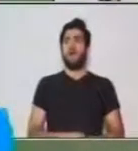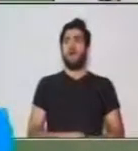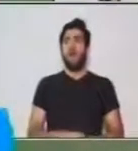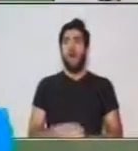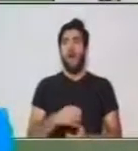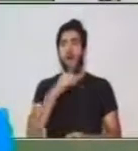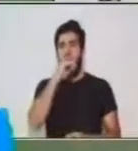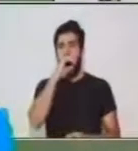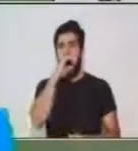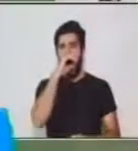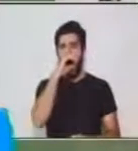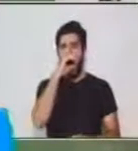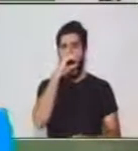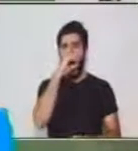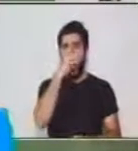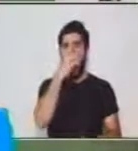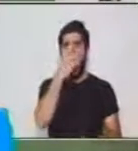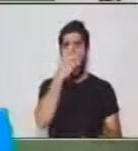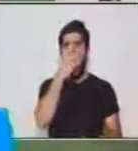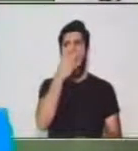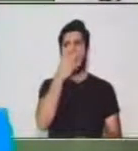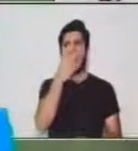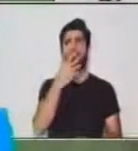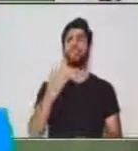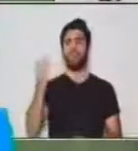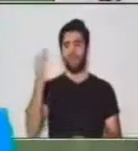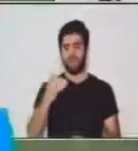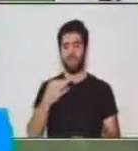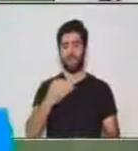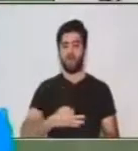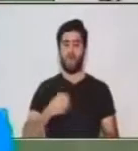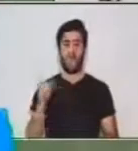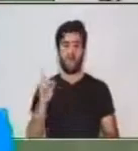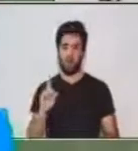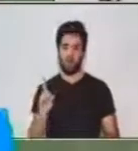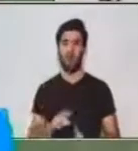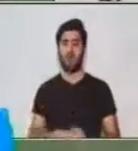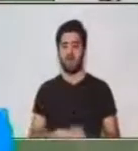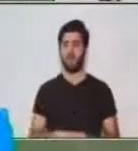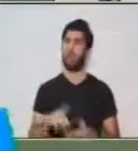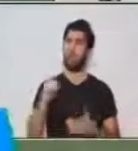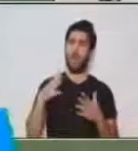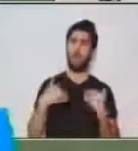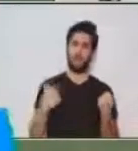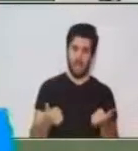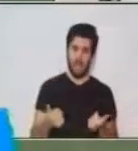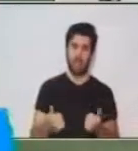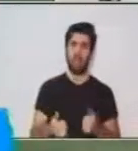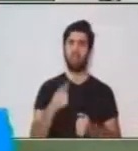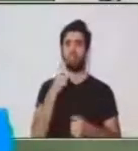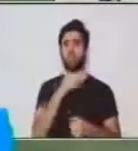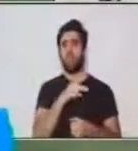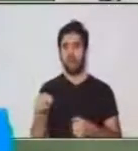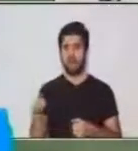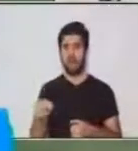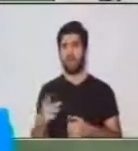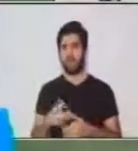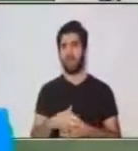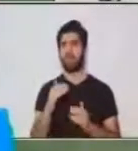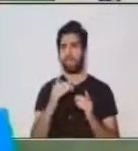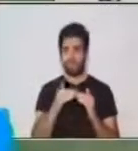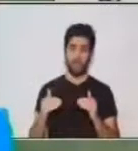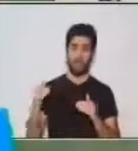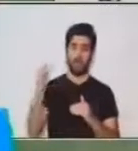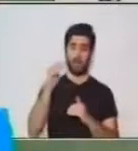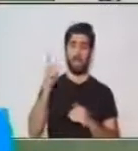Acá, de manera informal, podríamos decir, ¿cómo estás? ¿Cómo te llamas? Y en el registro formal